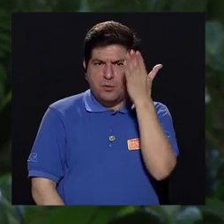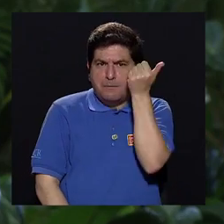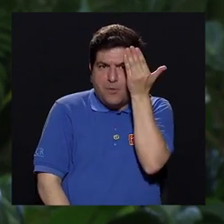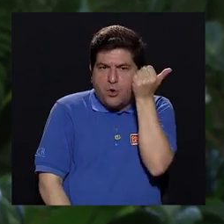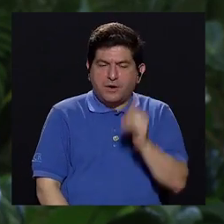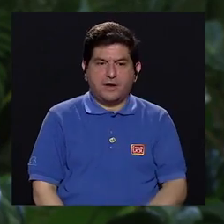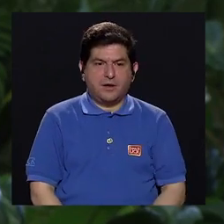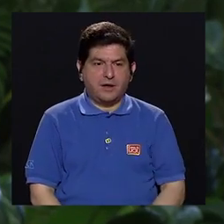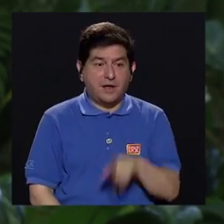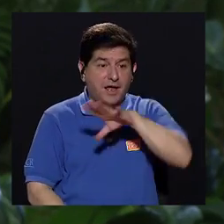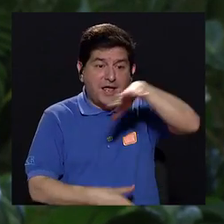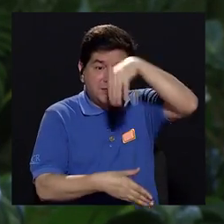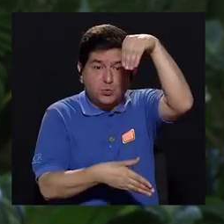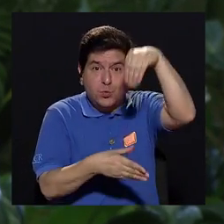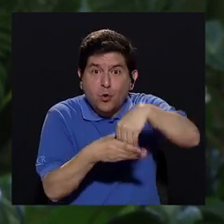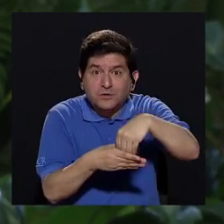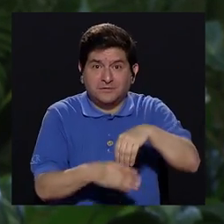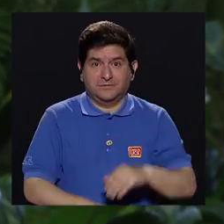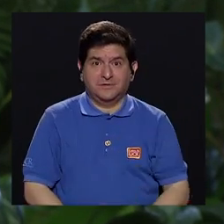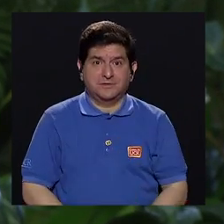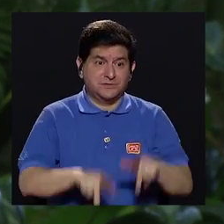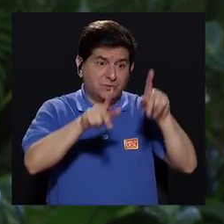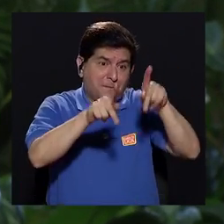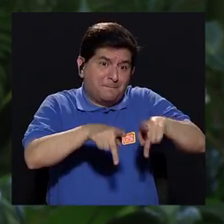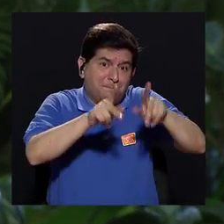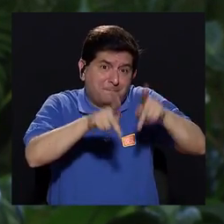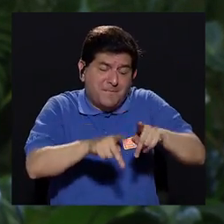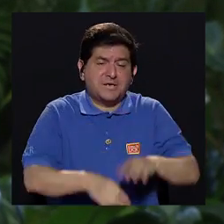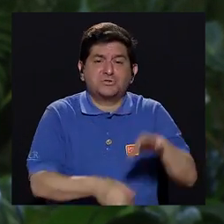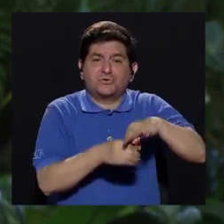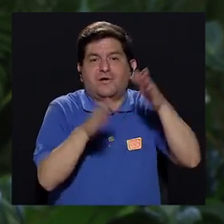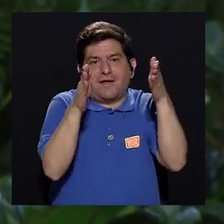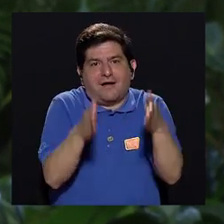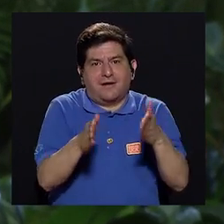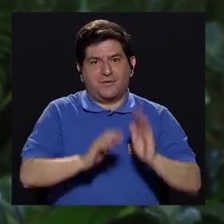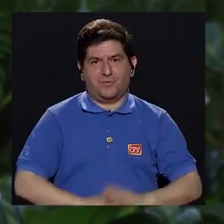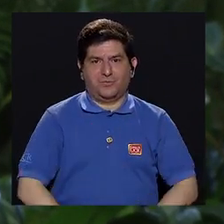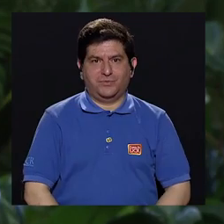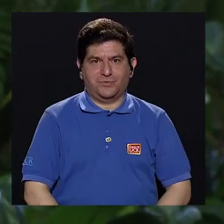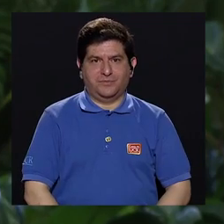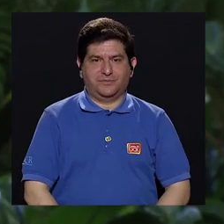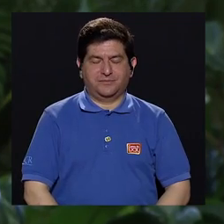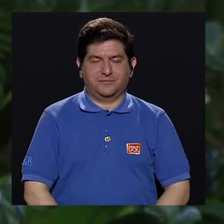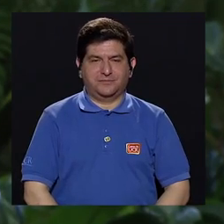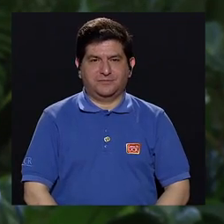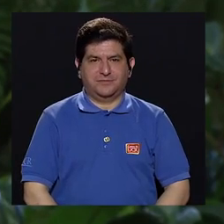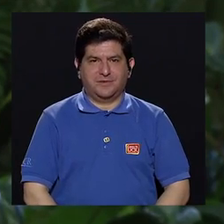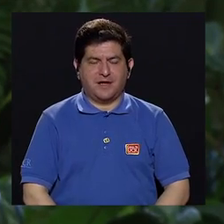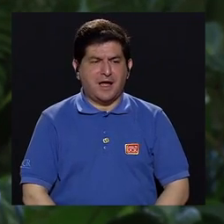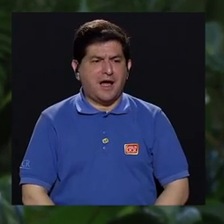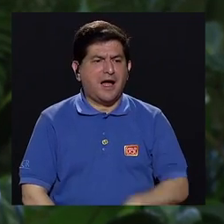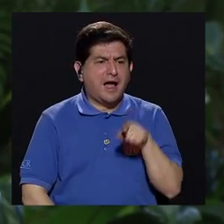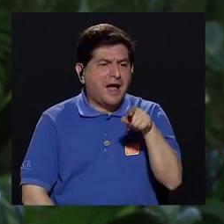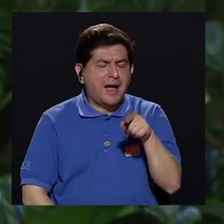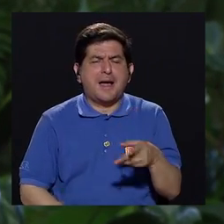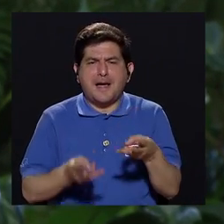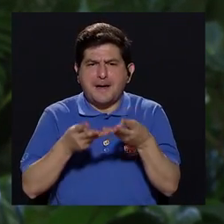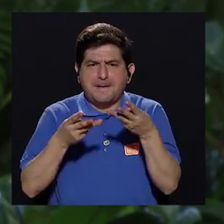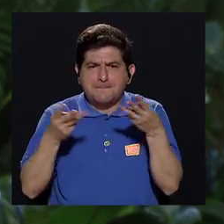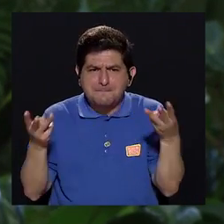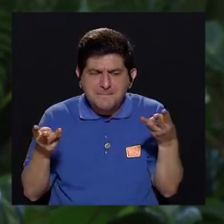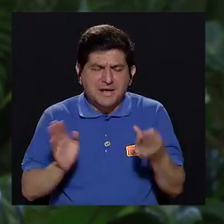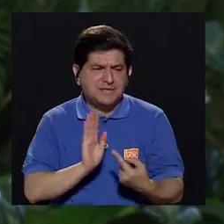Porque tiene que ser totalmente contextualizado. Si la persona era agricultor, entonces, mis materiales,